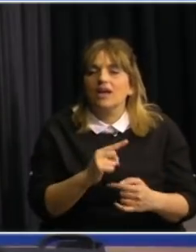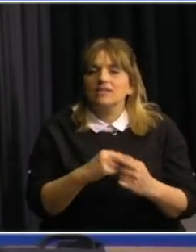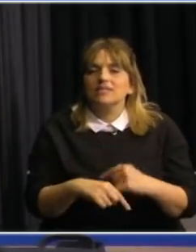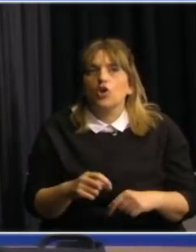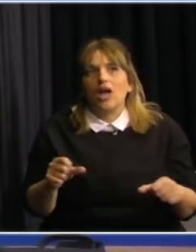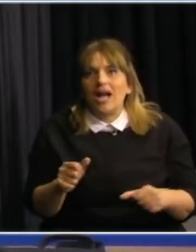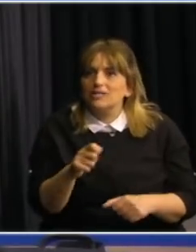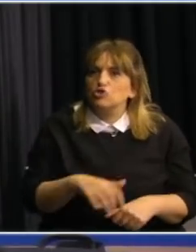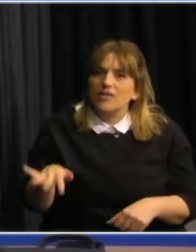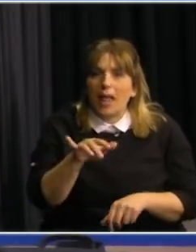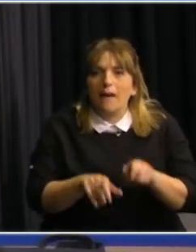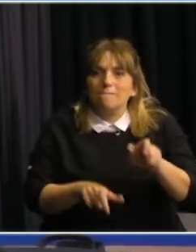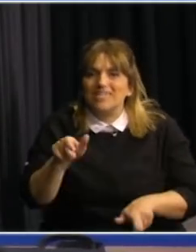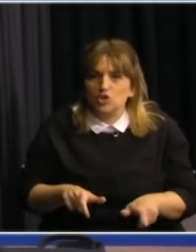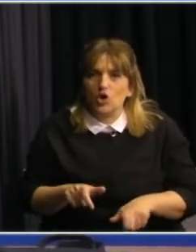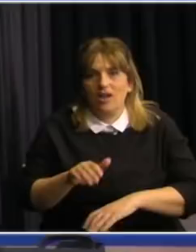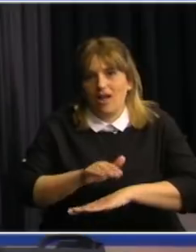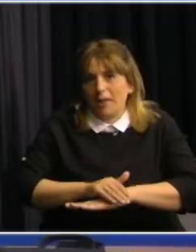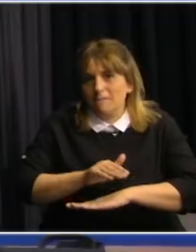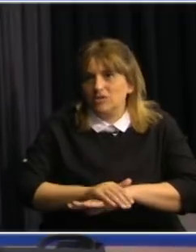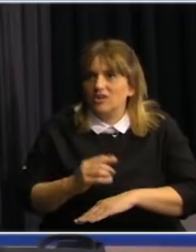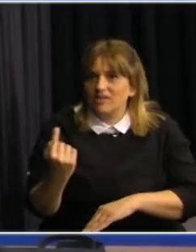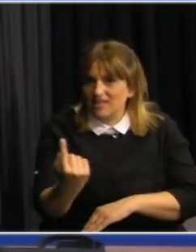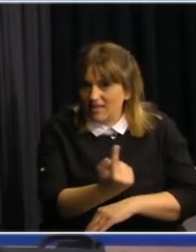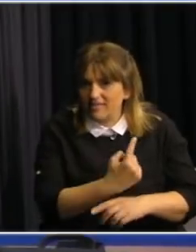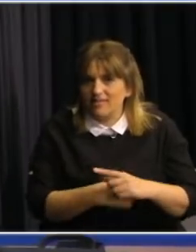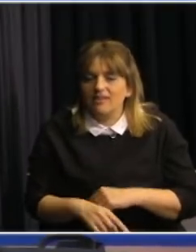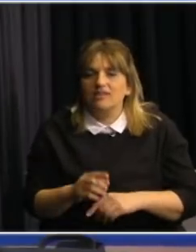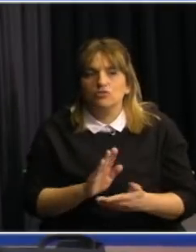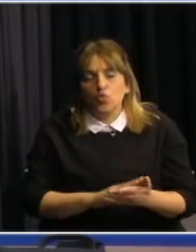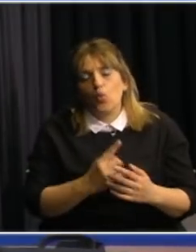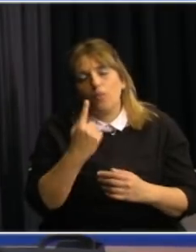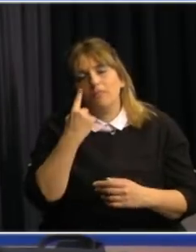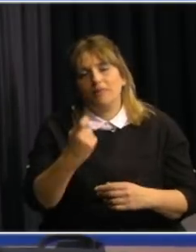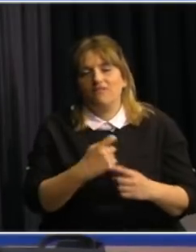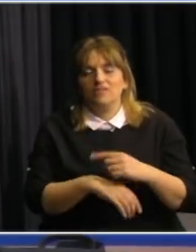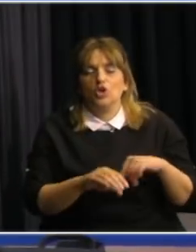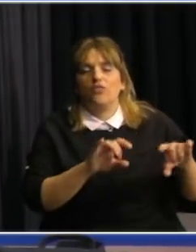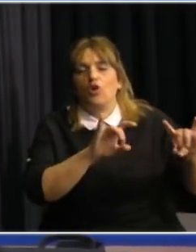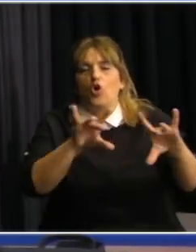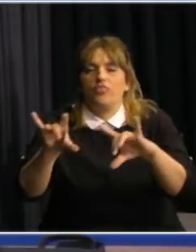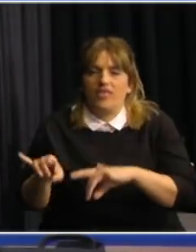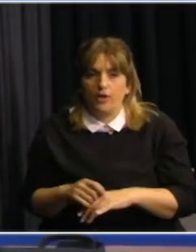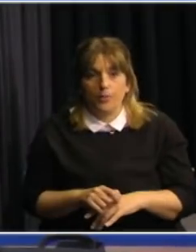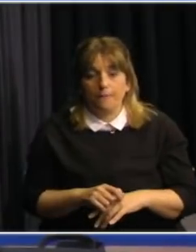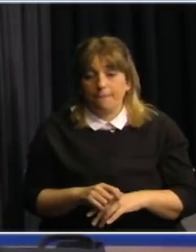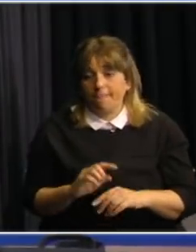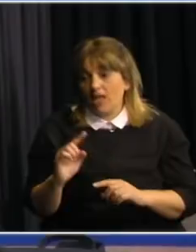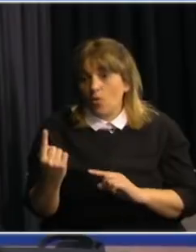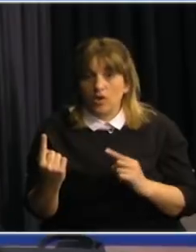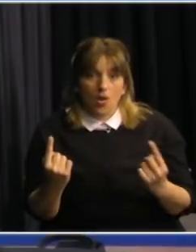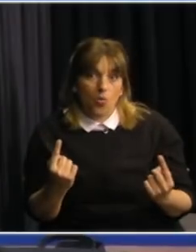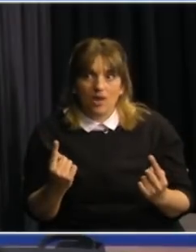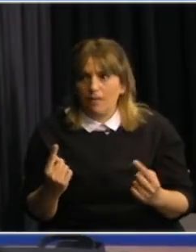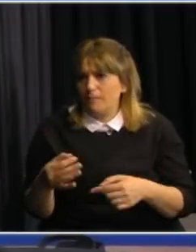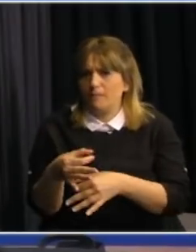accionar social sobre las medidas de intervención no farmacológica que nombró Cohen. Si una de estas patas está muy